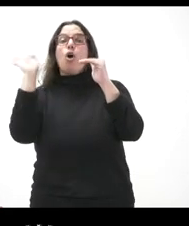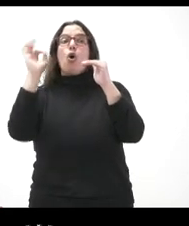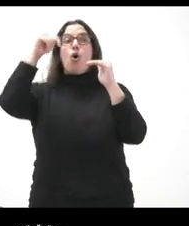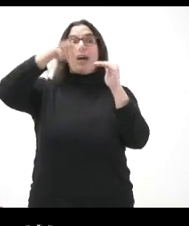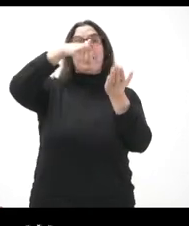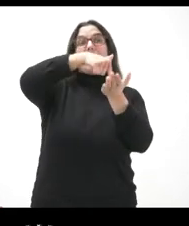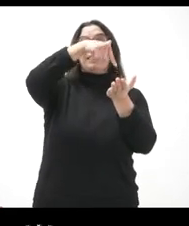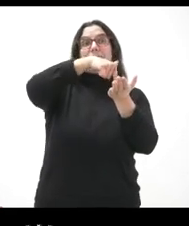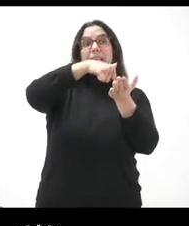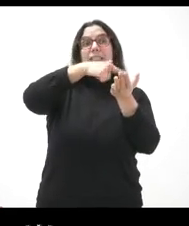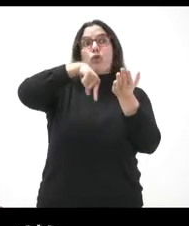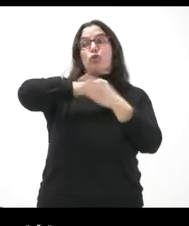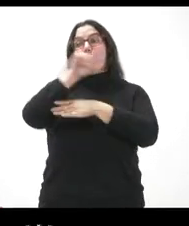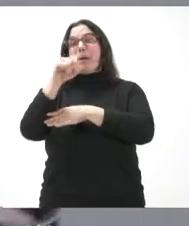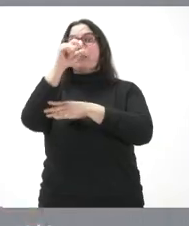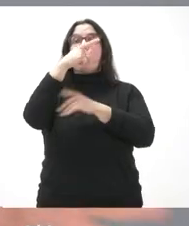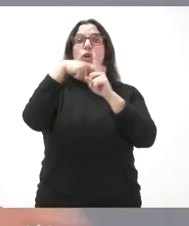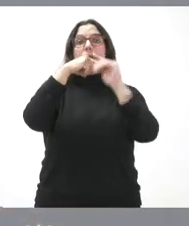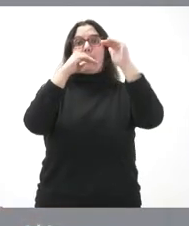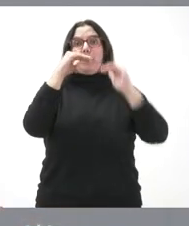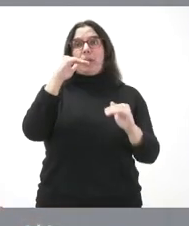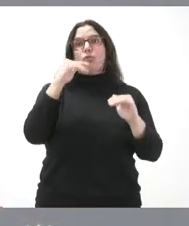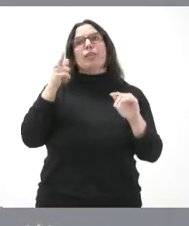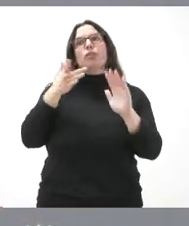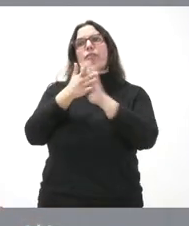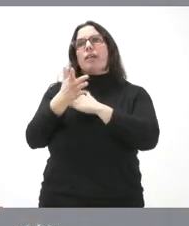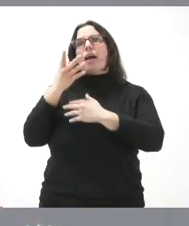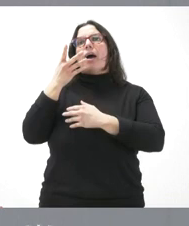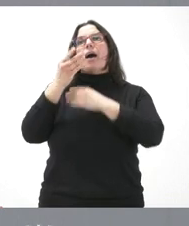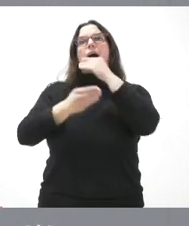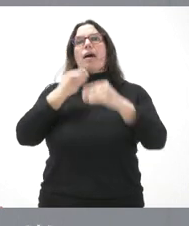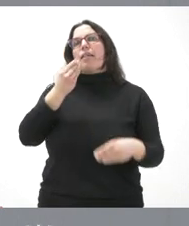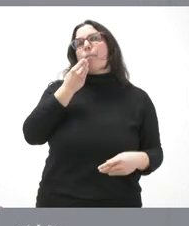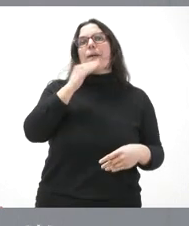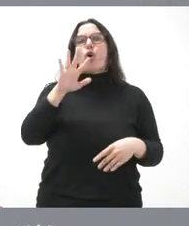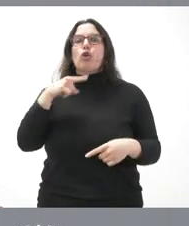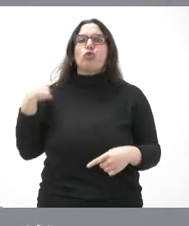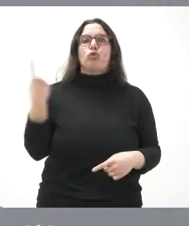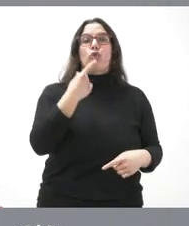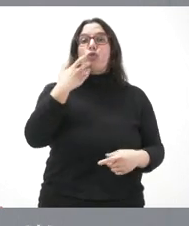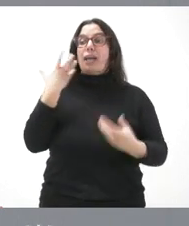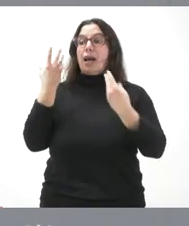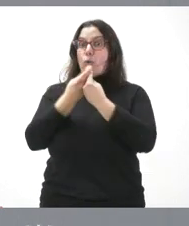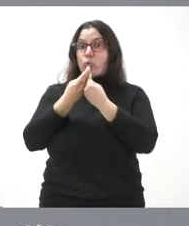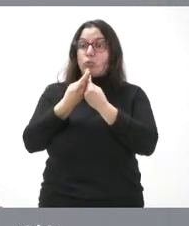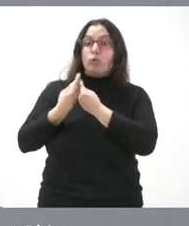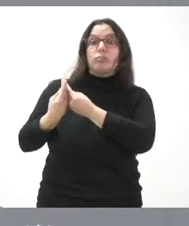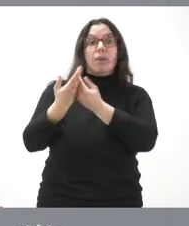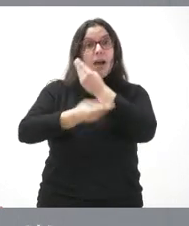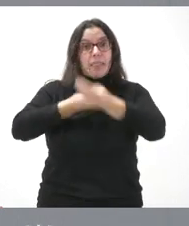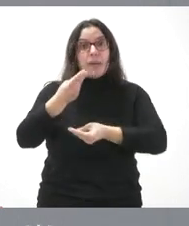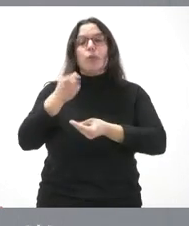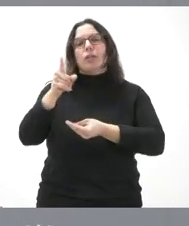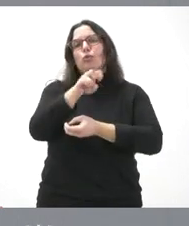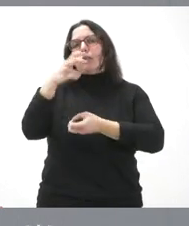de comunidades como la nuestra. Esto supone hacerlo mejor entre todos, porque si lo hacemos juntos seguro que va a salir mejor. Y esto es lo que se trata en este